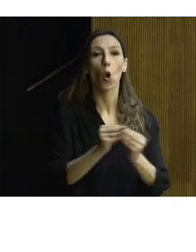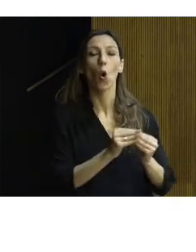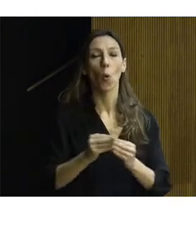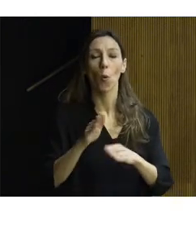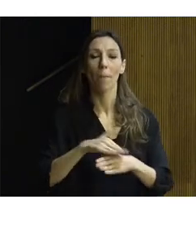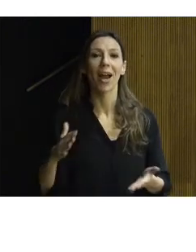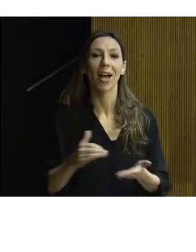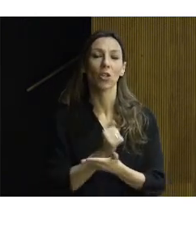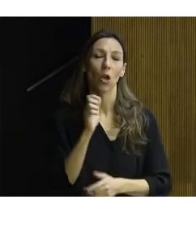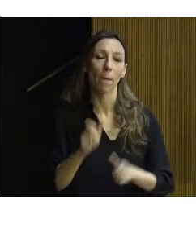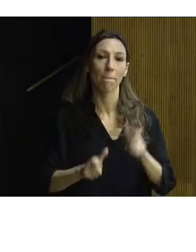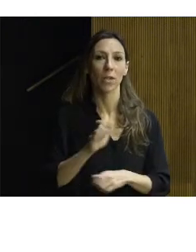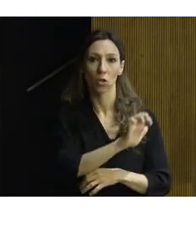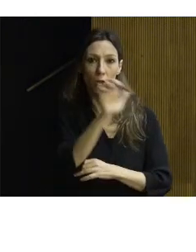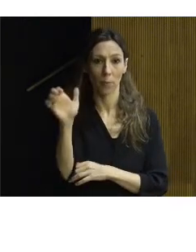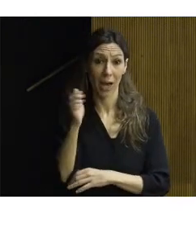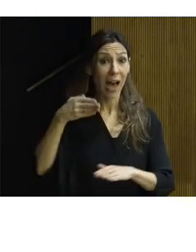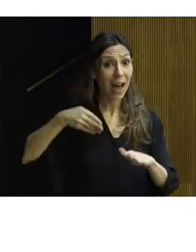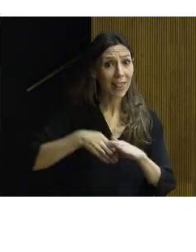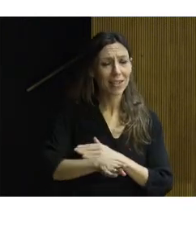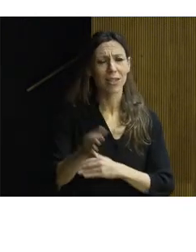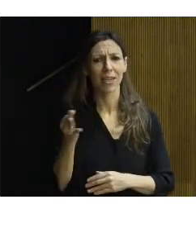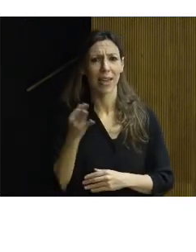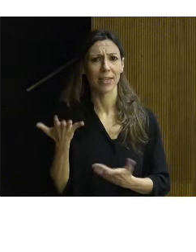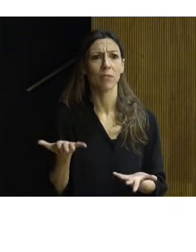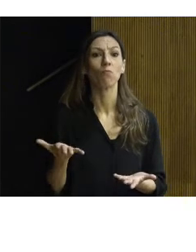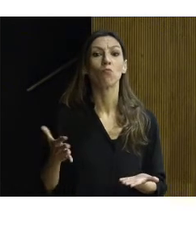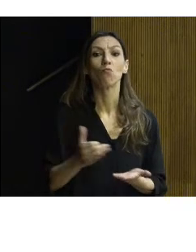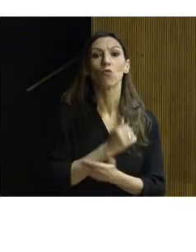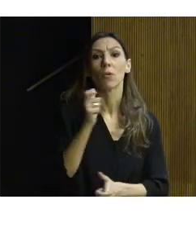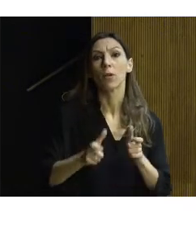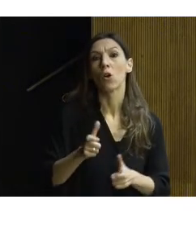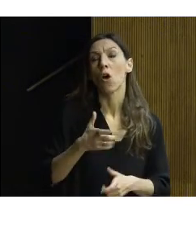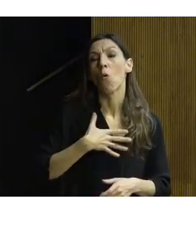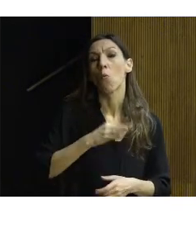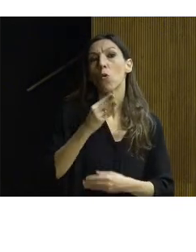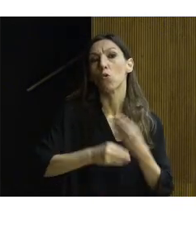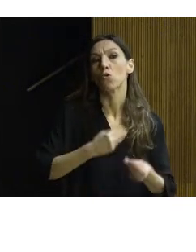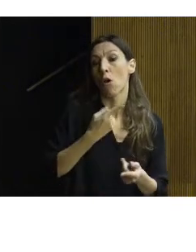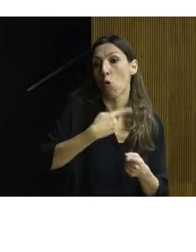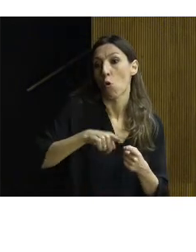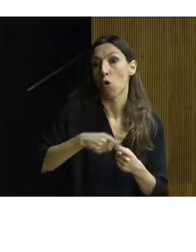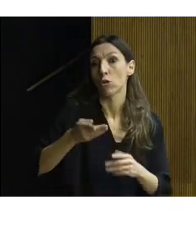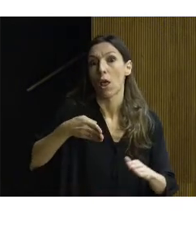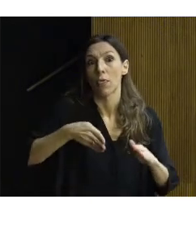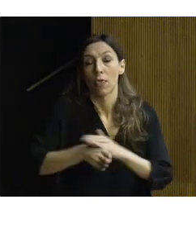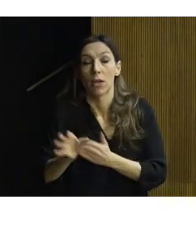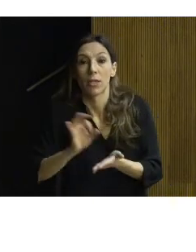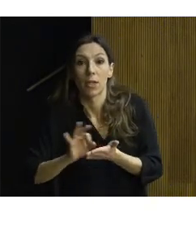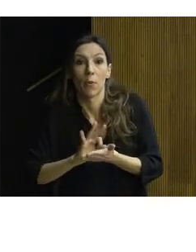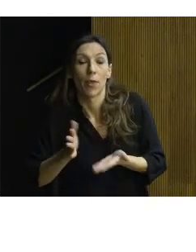¿Qué es accesibilidad? Es el grado en el que todas las personas pueden utilizar un objeto, visitar un lugar o acceder a un servicio,